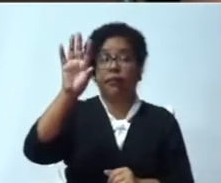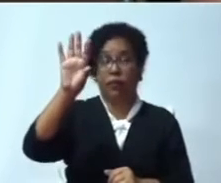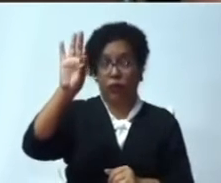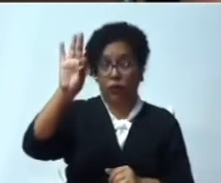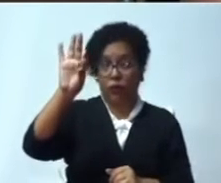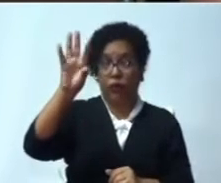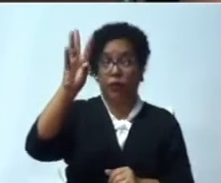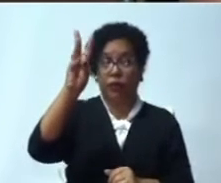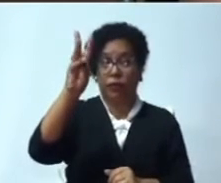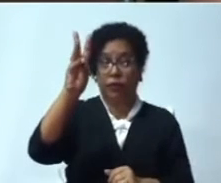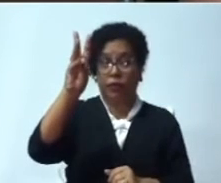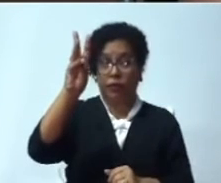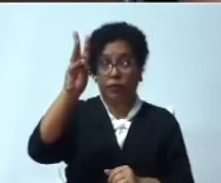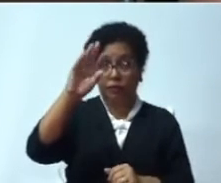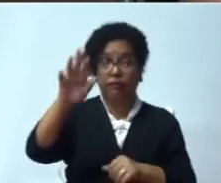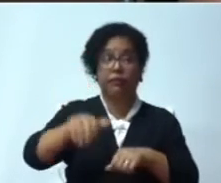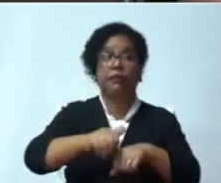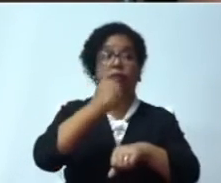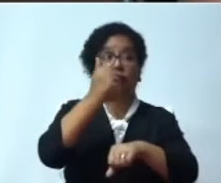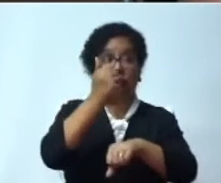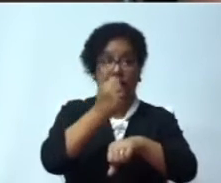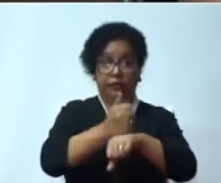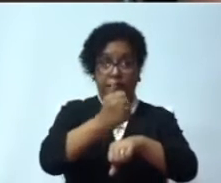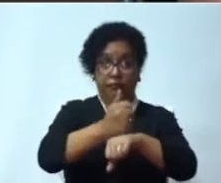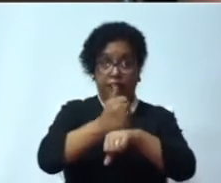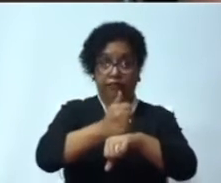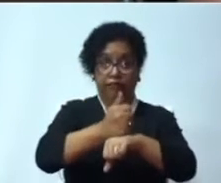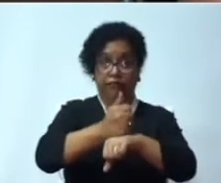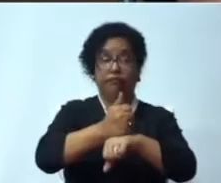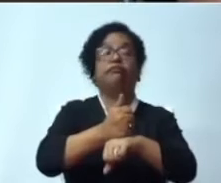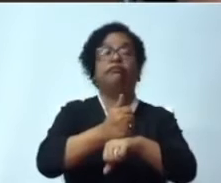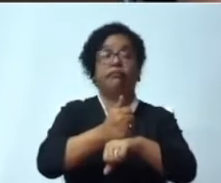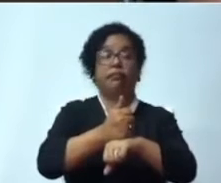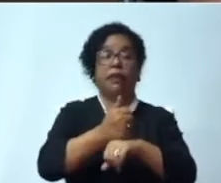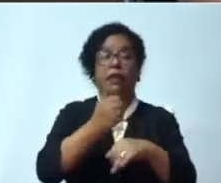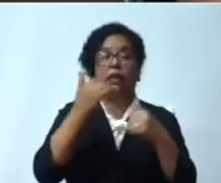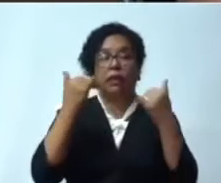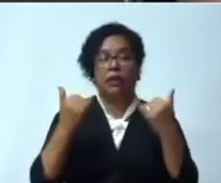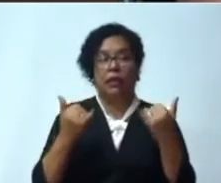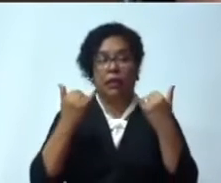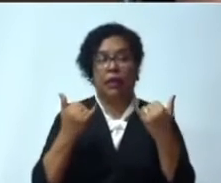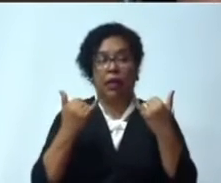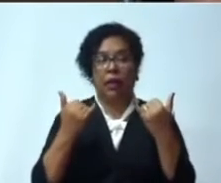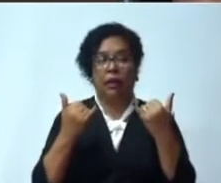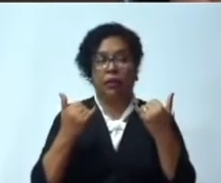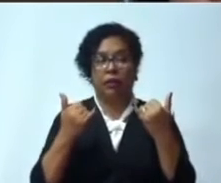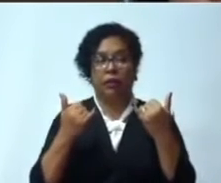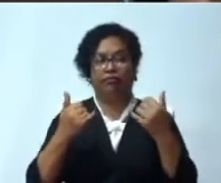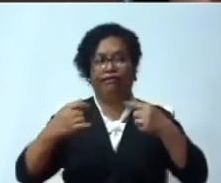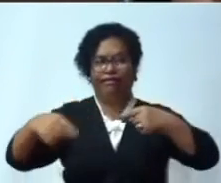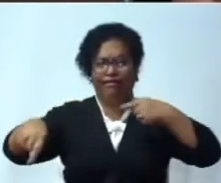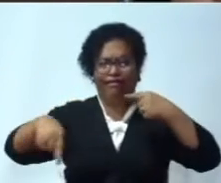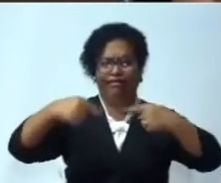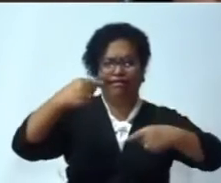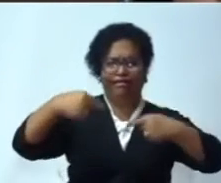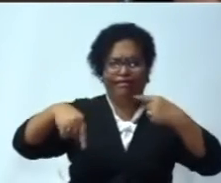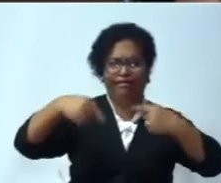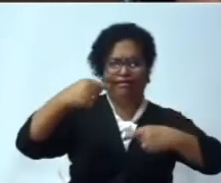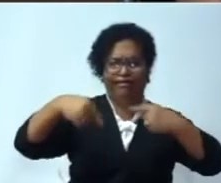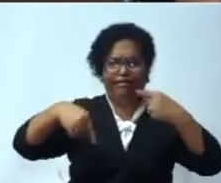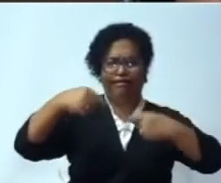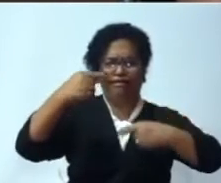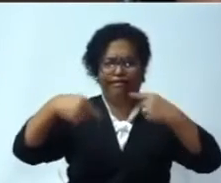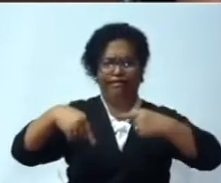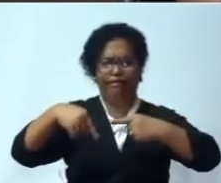geográficos ahora en discusión con los hermanos de la provincia de Santa